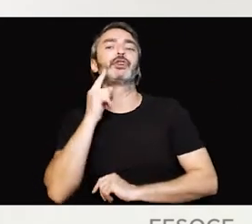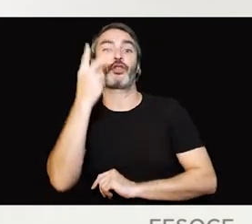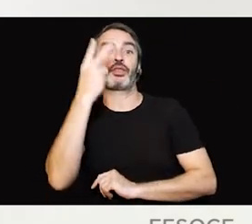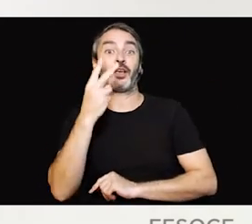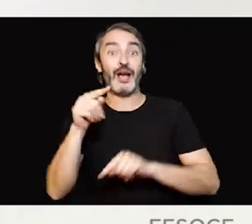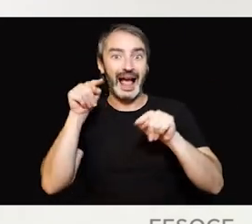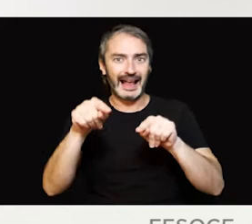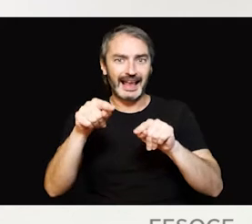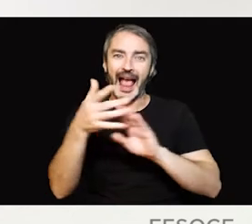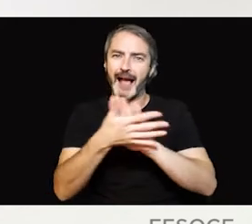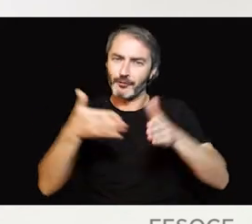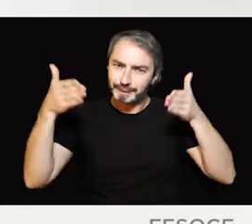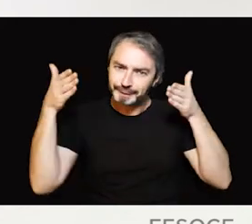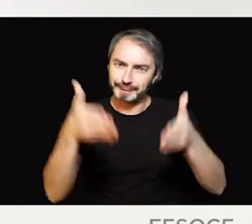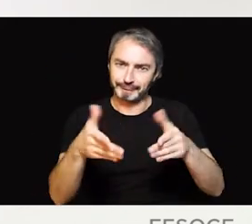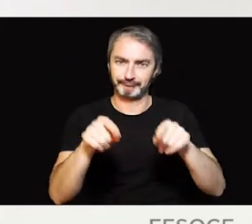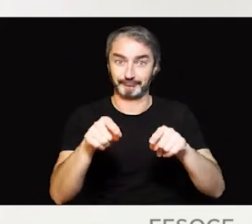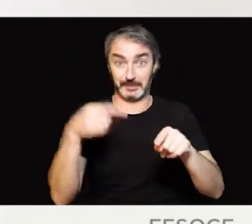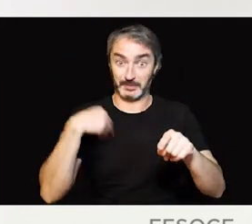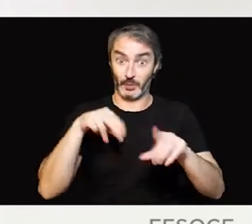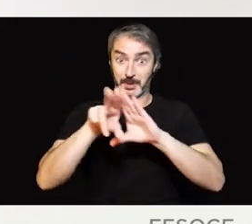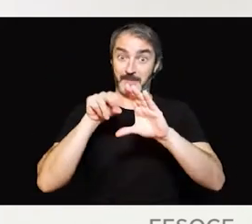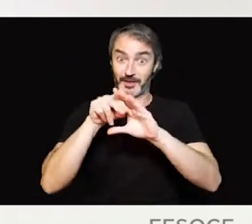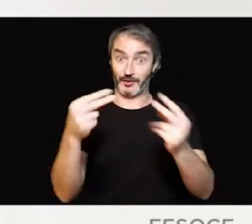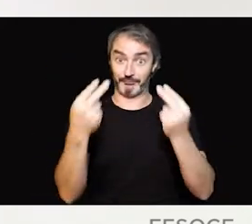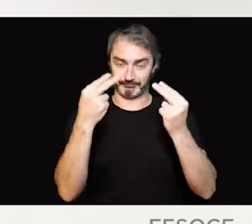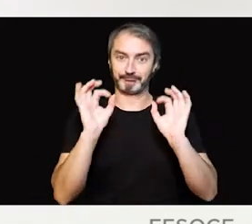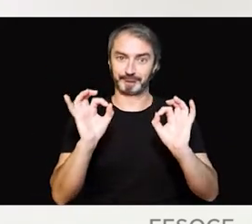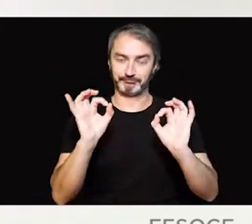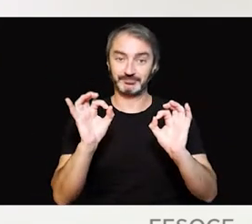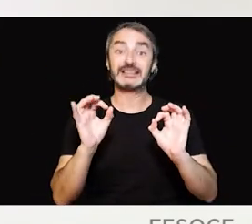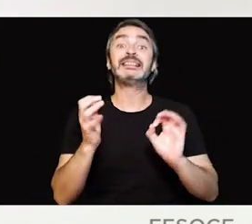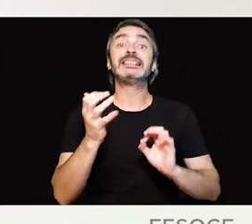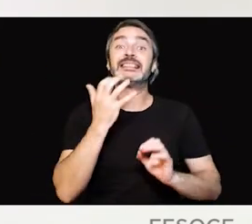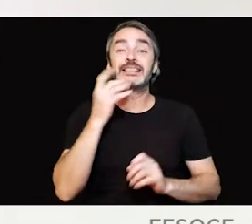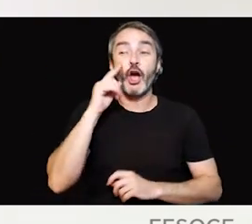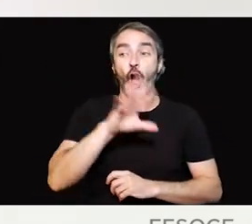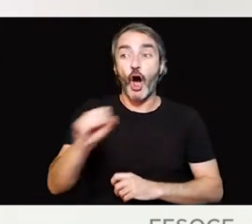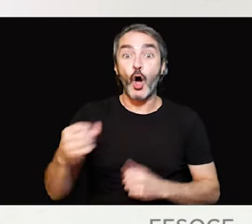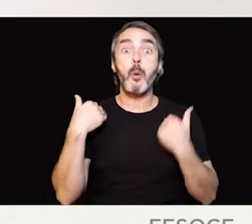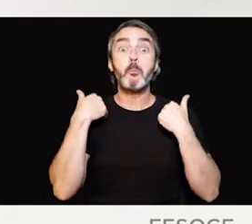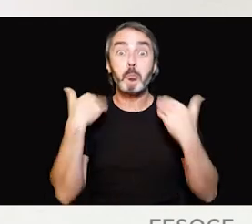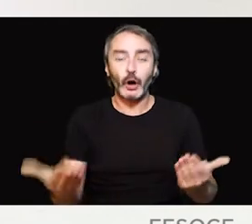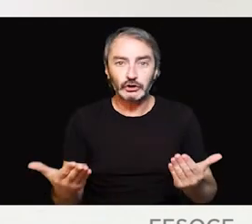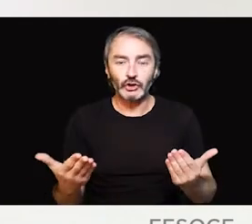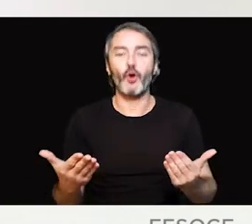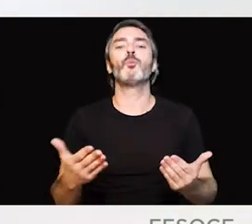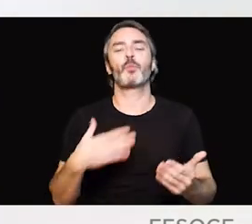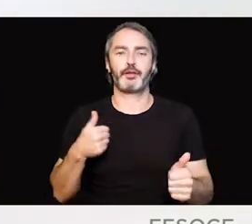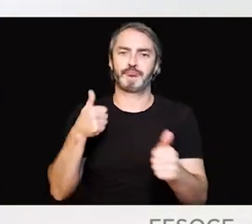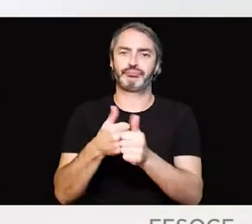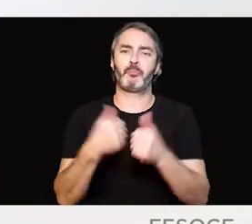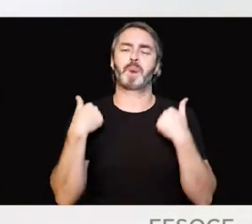Y es aquí donde quiero llamar la atención en este vídeo, porque cuando antes detectemos la sordoceguera, antes podremos intervenir.